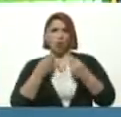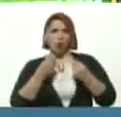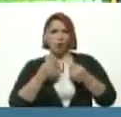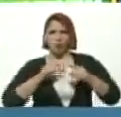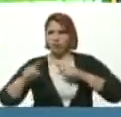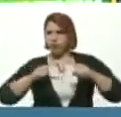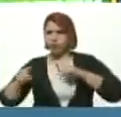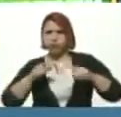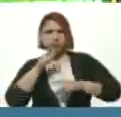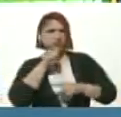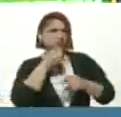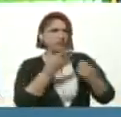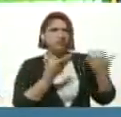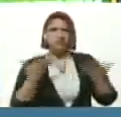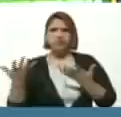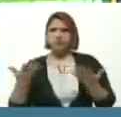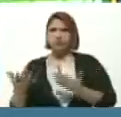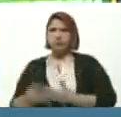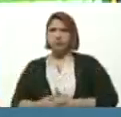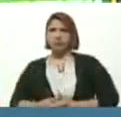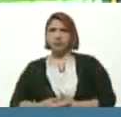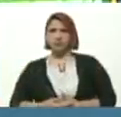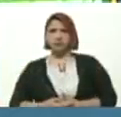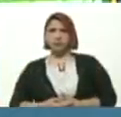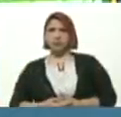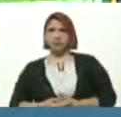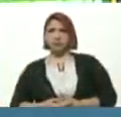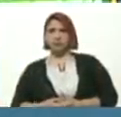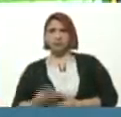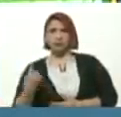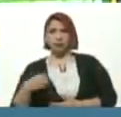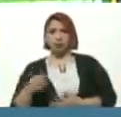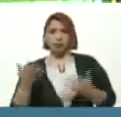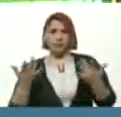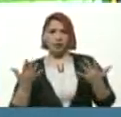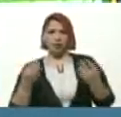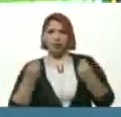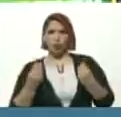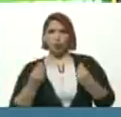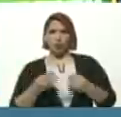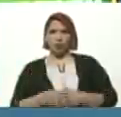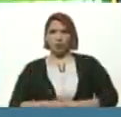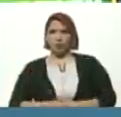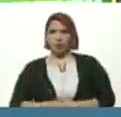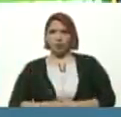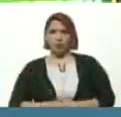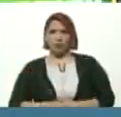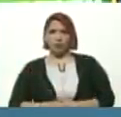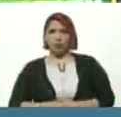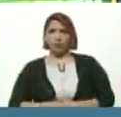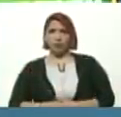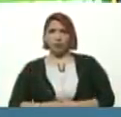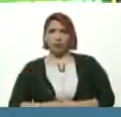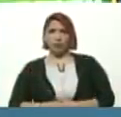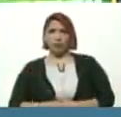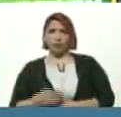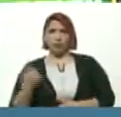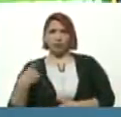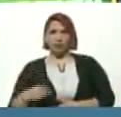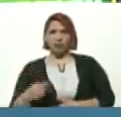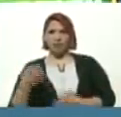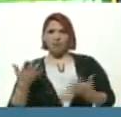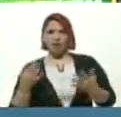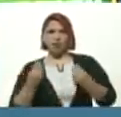quien le agarra La trompeta Porque el tiene Las manos En el piano Y mientras toca El piano Tiene que tener En la mano